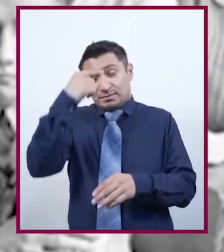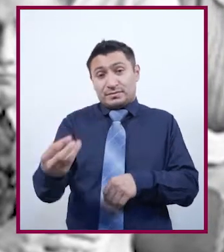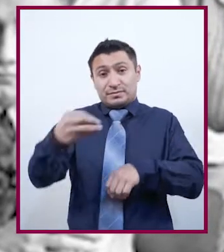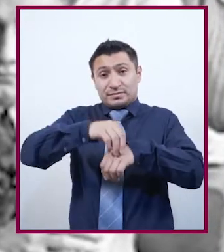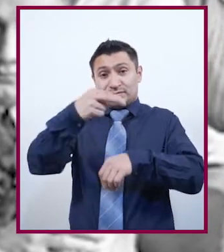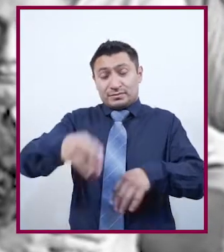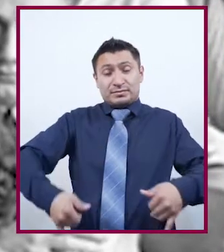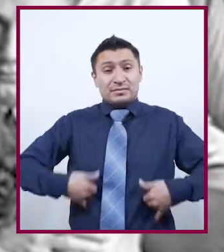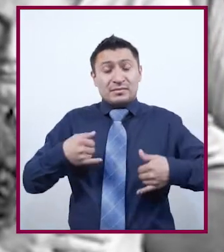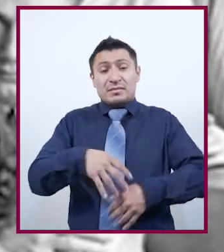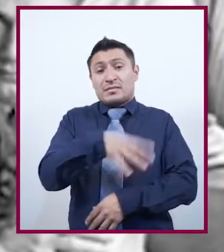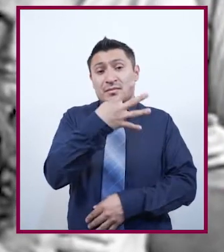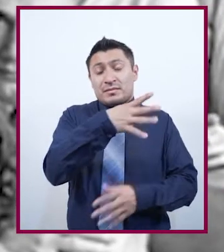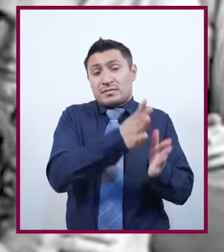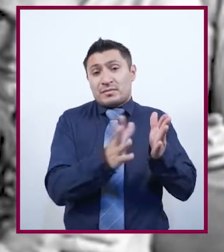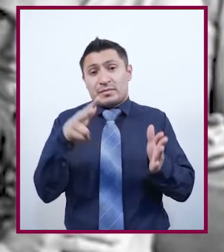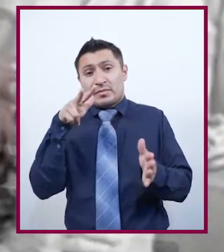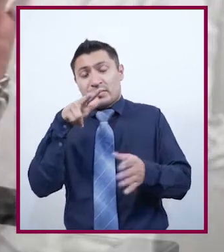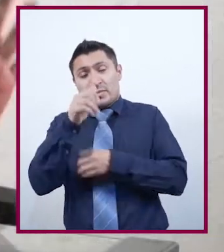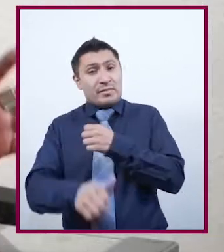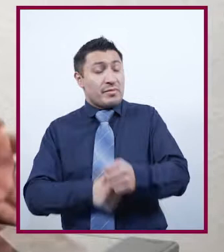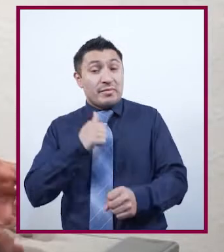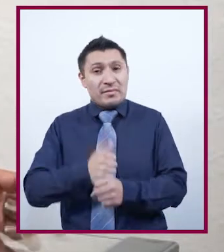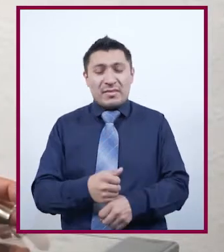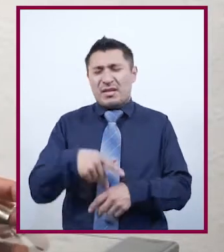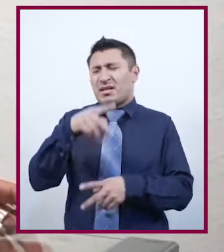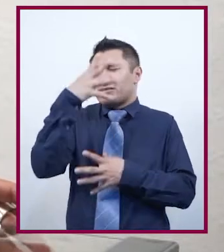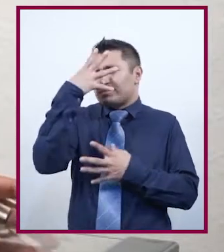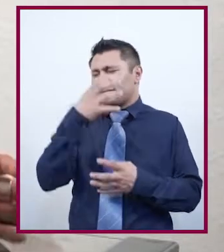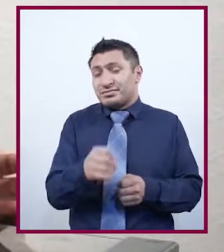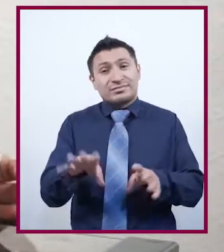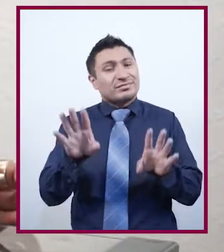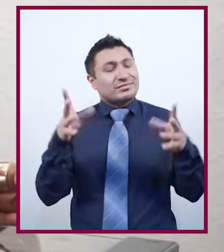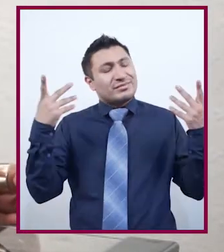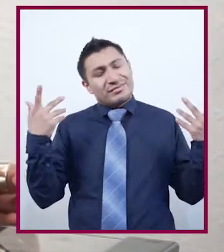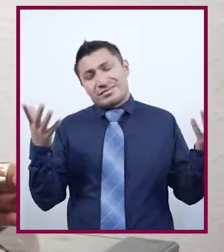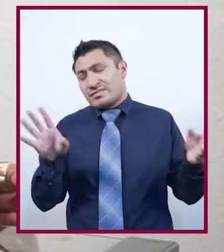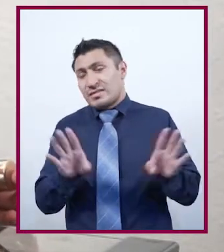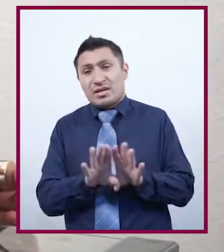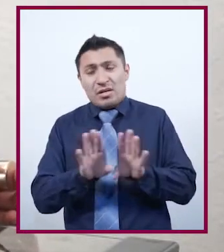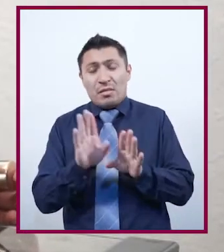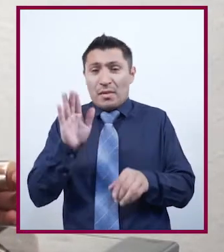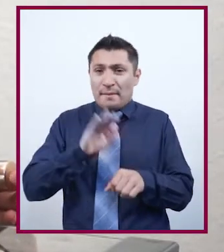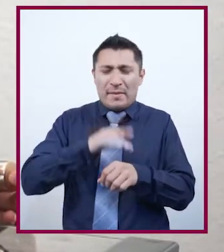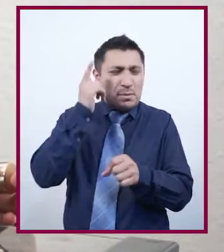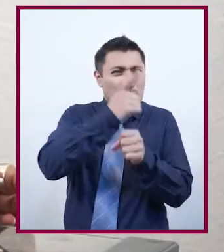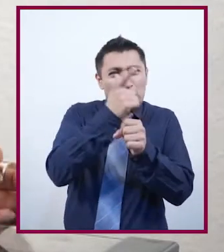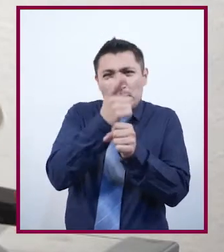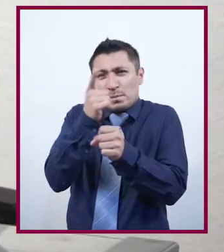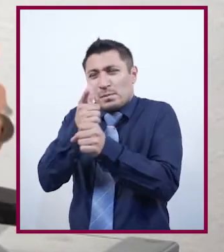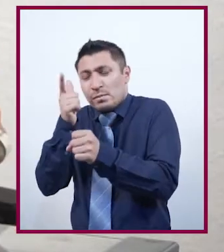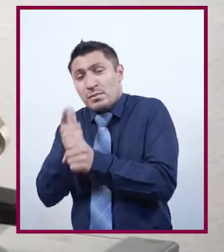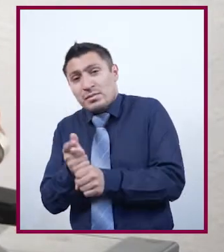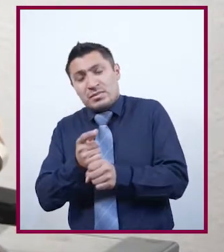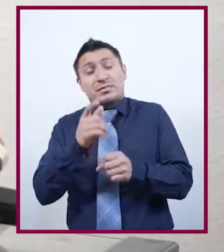los jóvenes de entre 14 y 18 años. Tristemente, los teenagers, al ser cada vez más identificados, gracias a su creciente